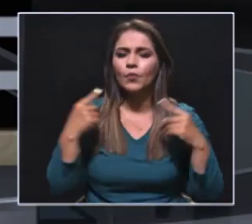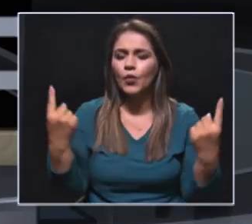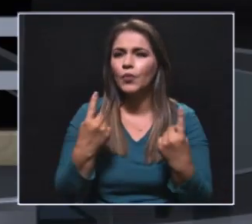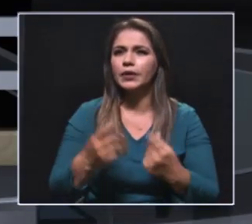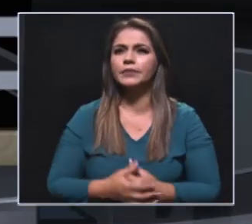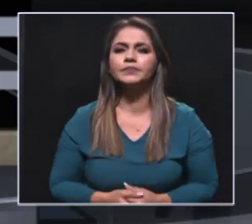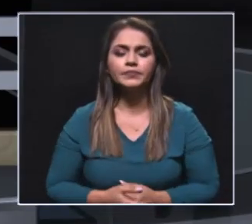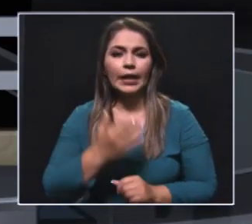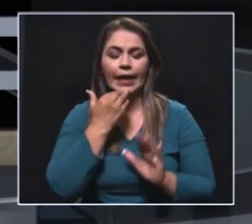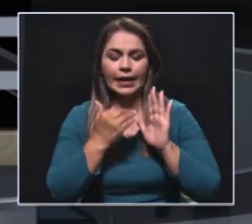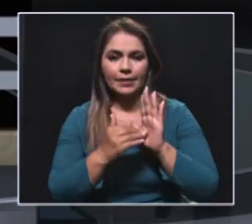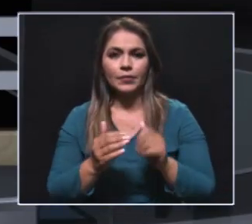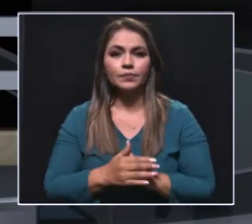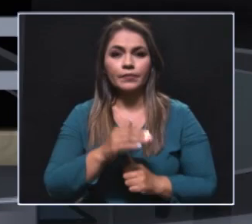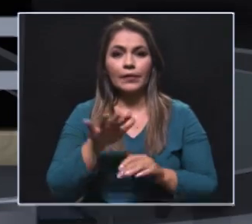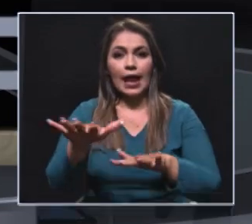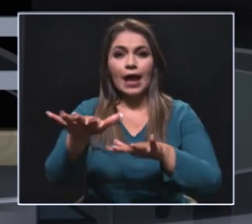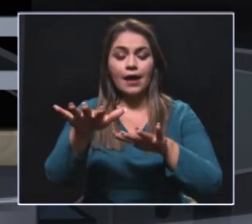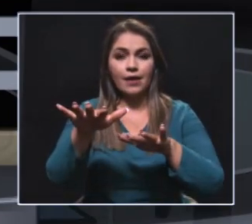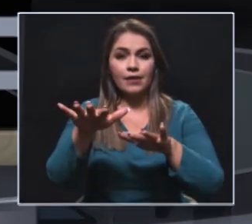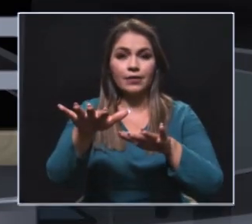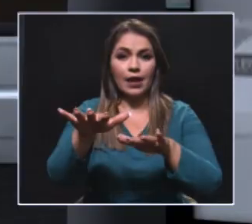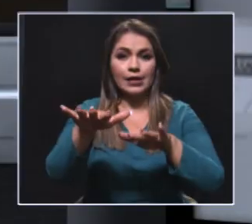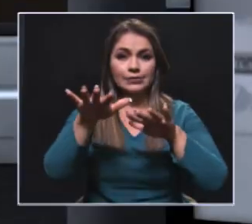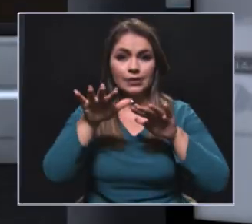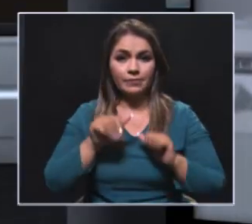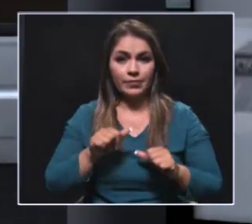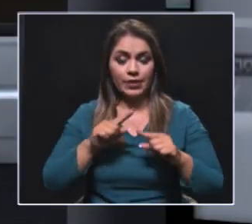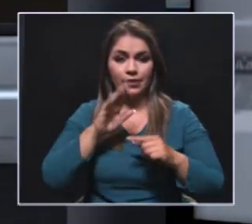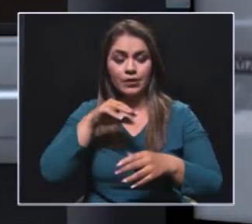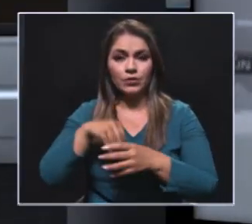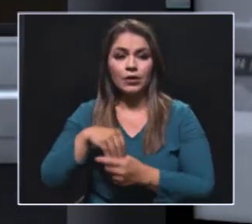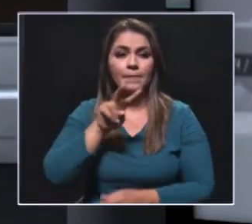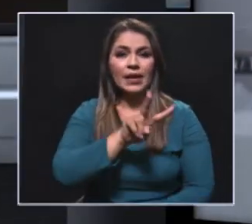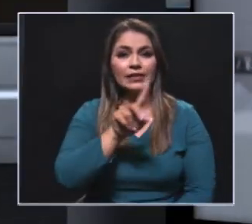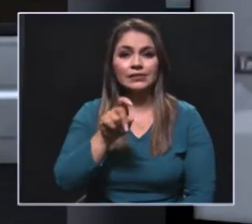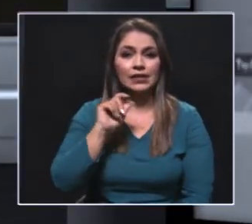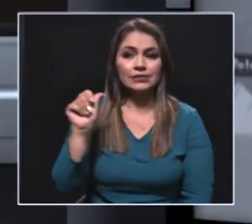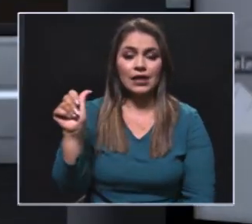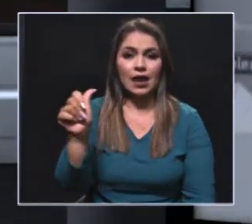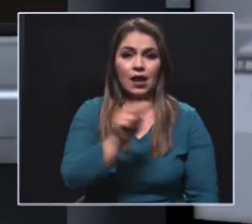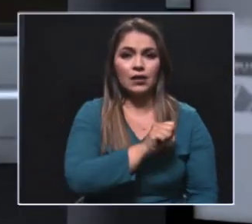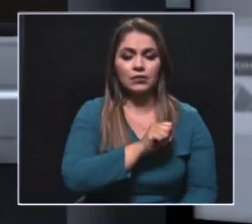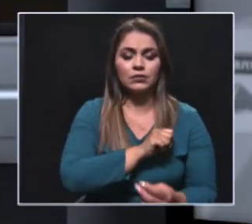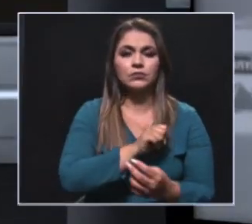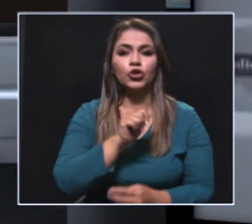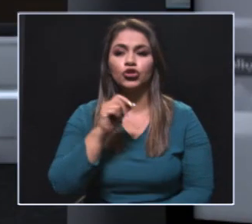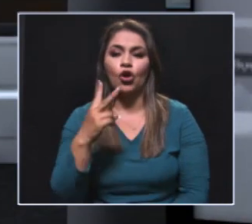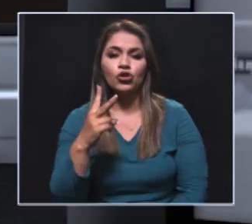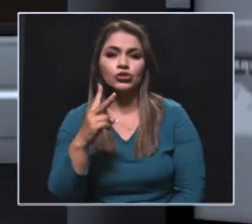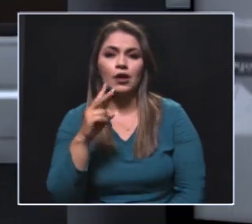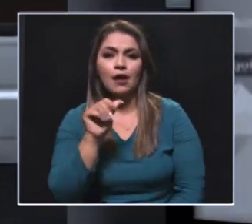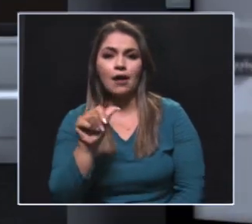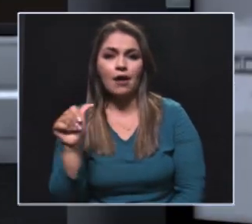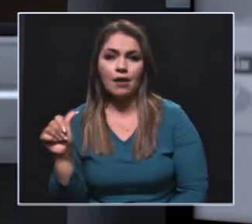sencillo. En la Asamblea de Antioquia, que son 26 diputados, solamente se eligieron dos, que es el 8%